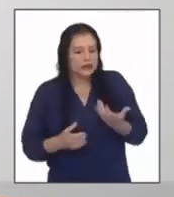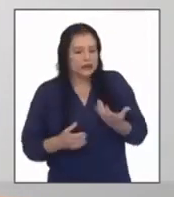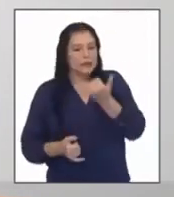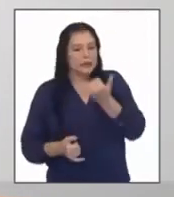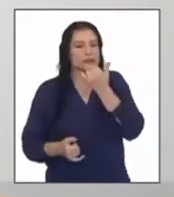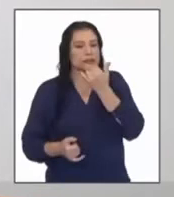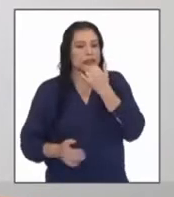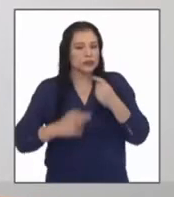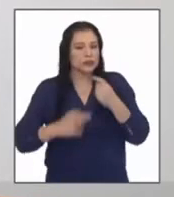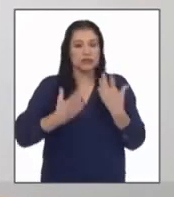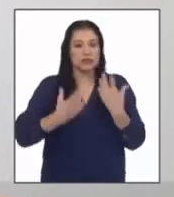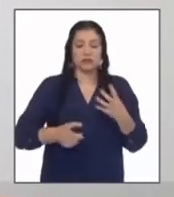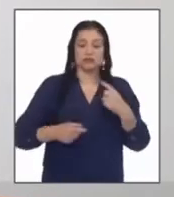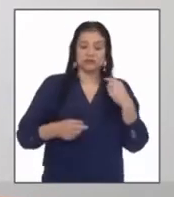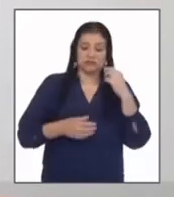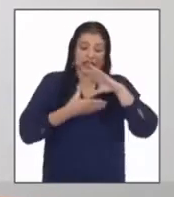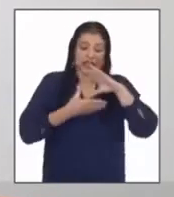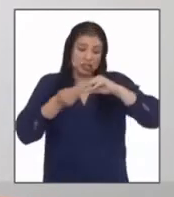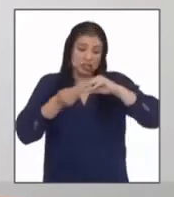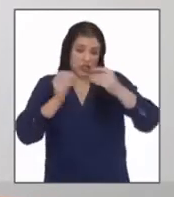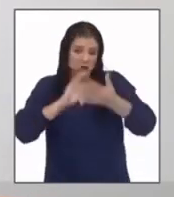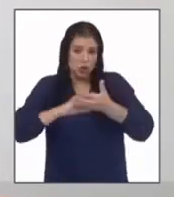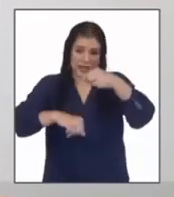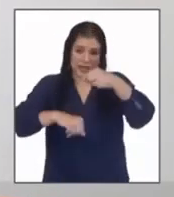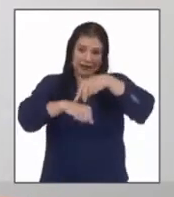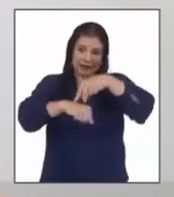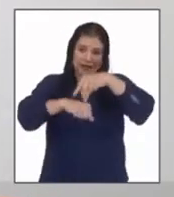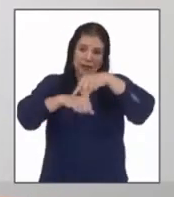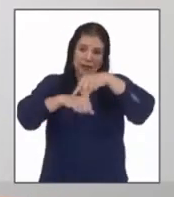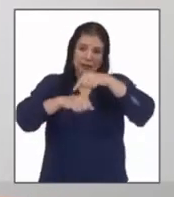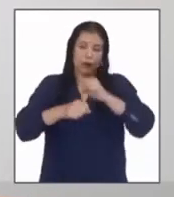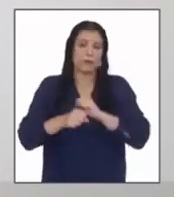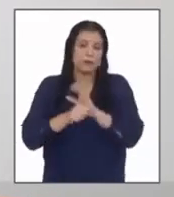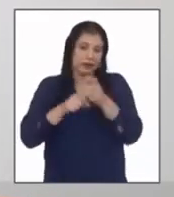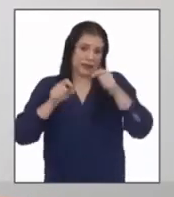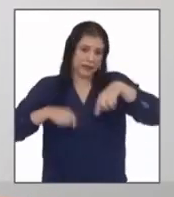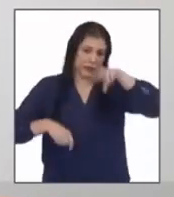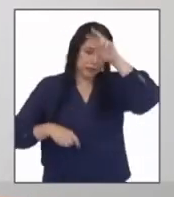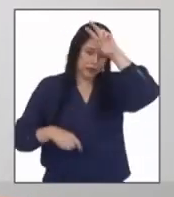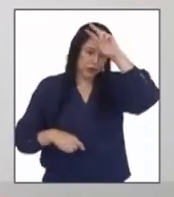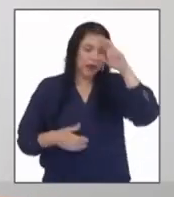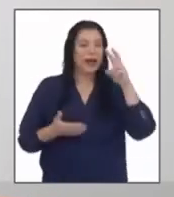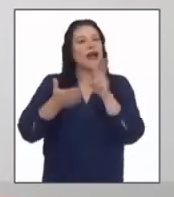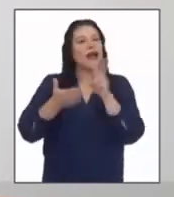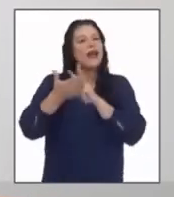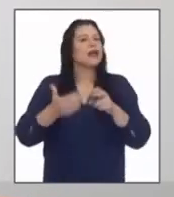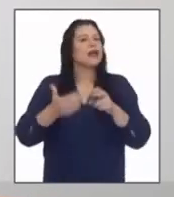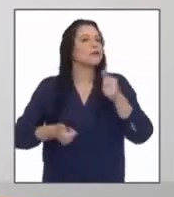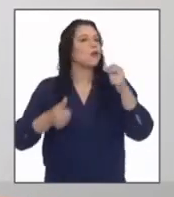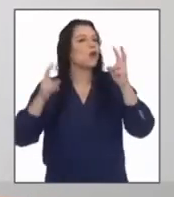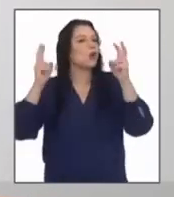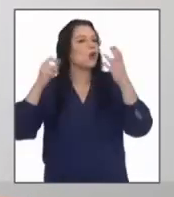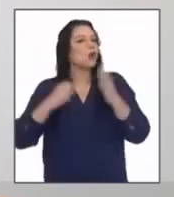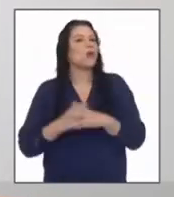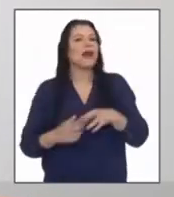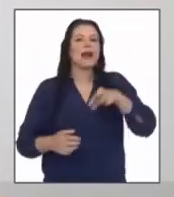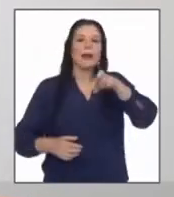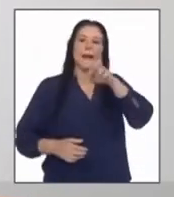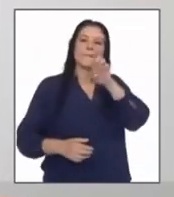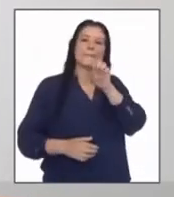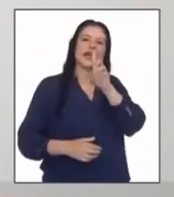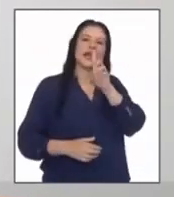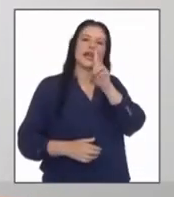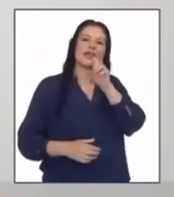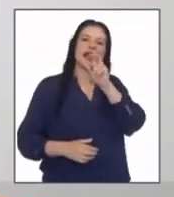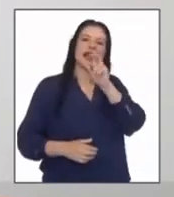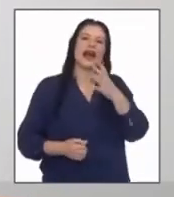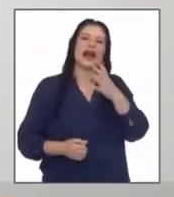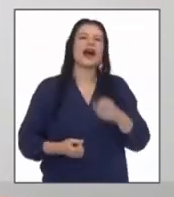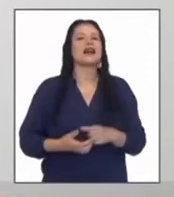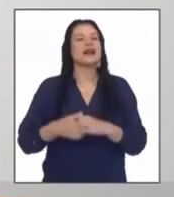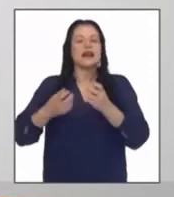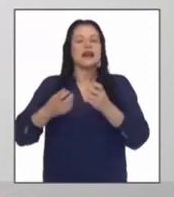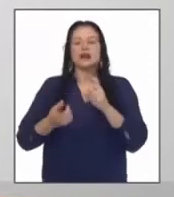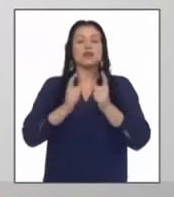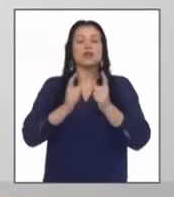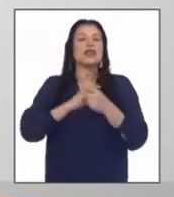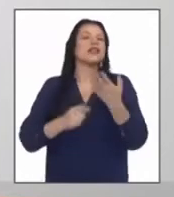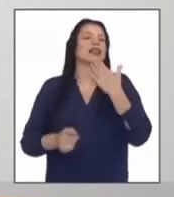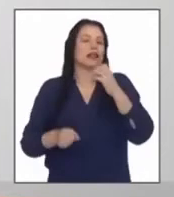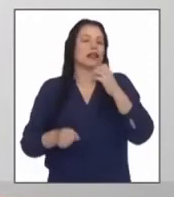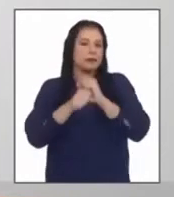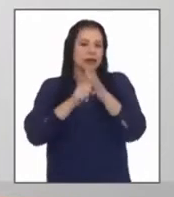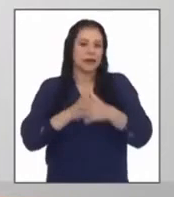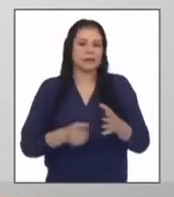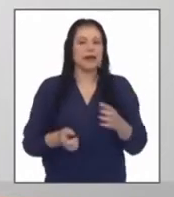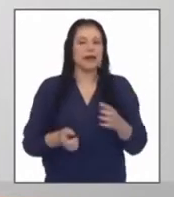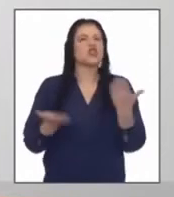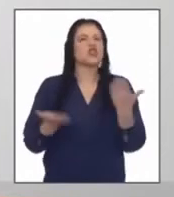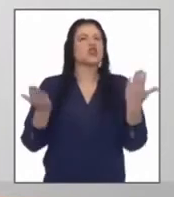nuestra historia en la pandemia leeremos la crónica pedalear contra la pandemia escrita